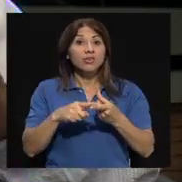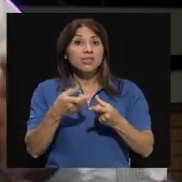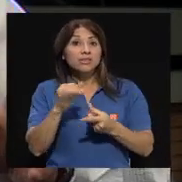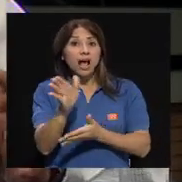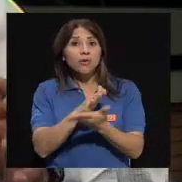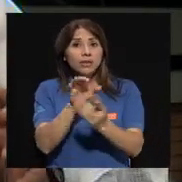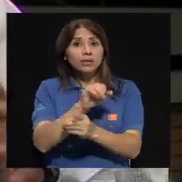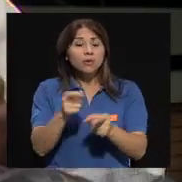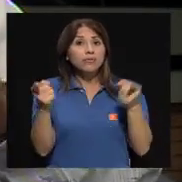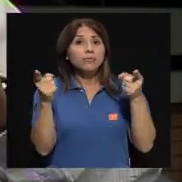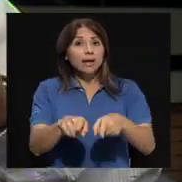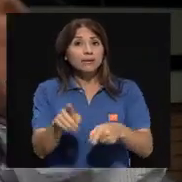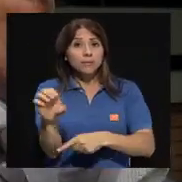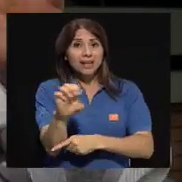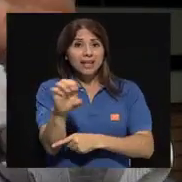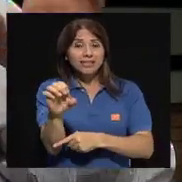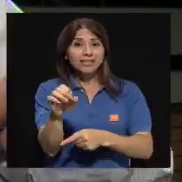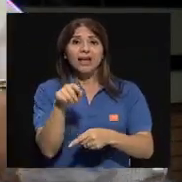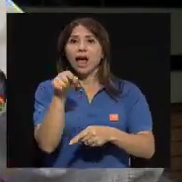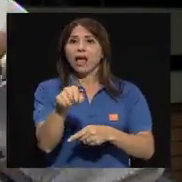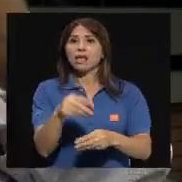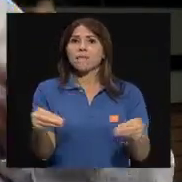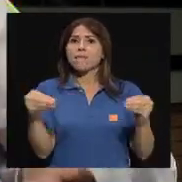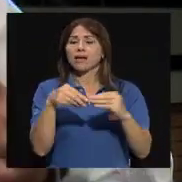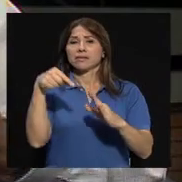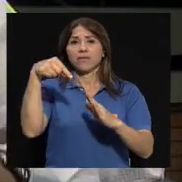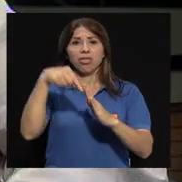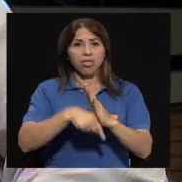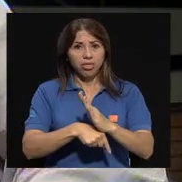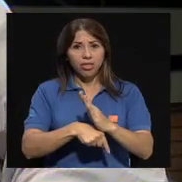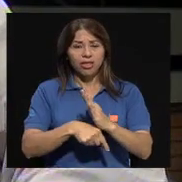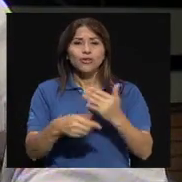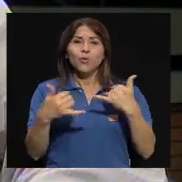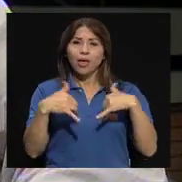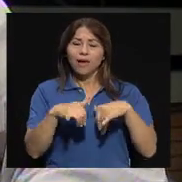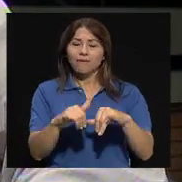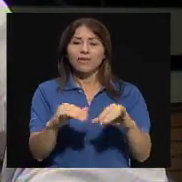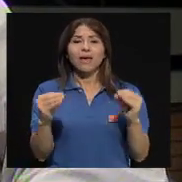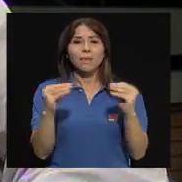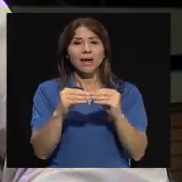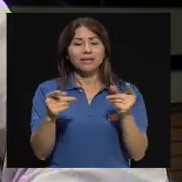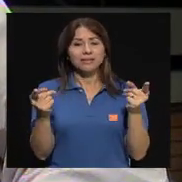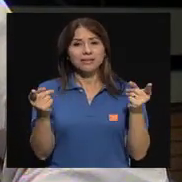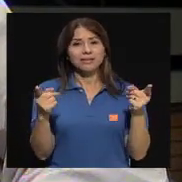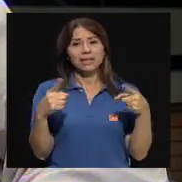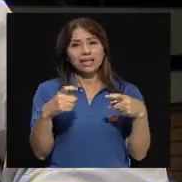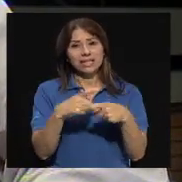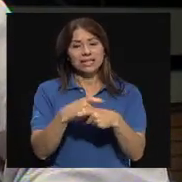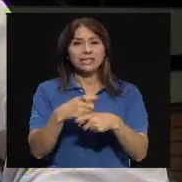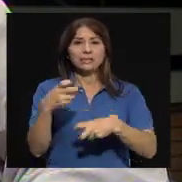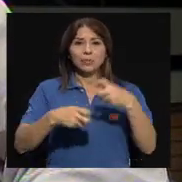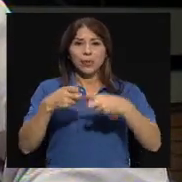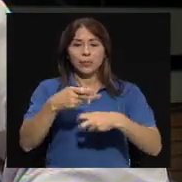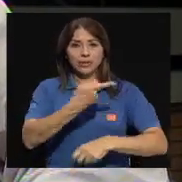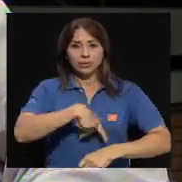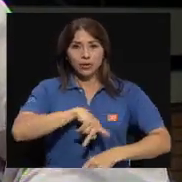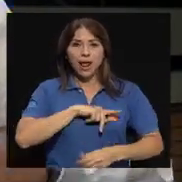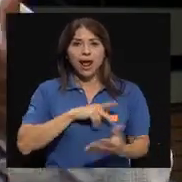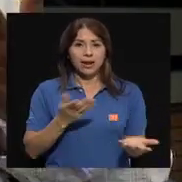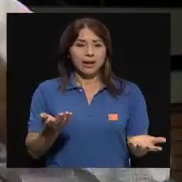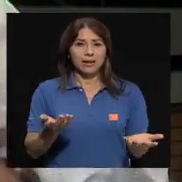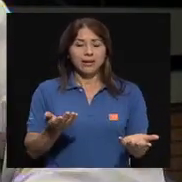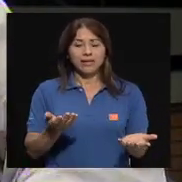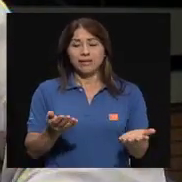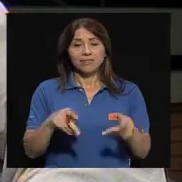un evento de estos se potencializan y va a generar todavía mayor crisis personal y